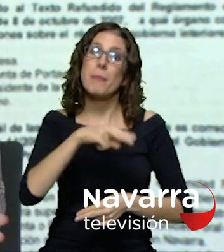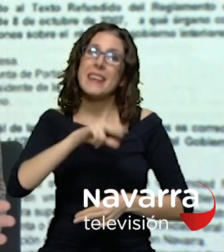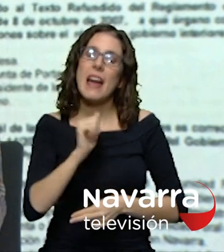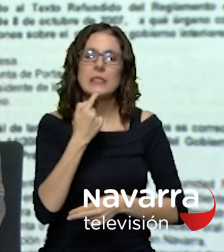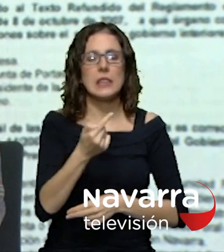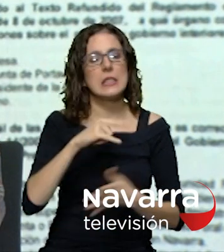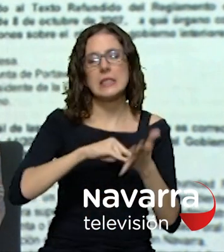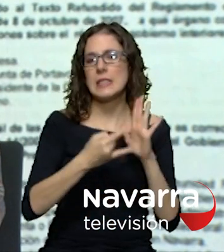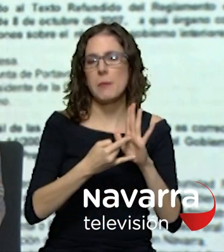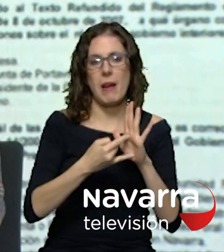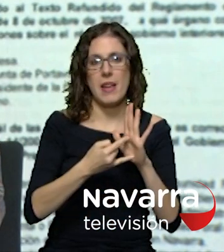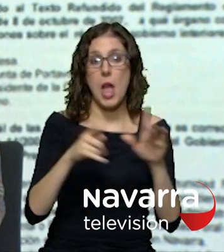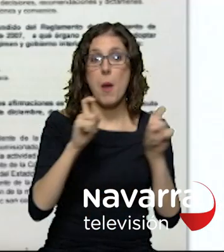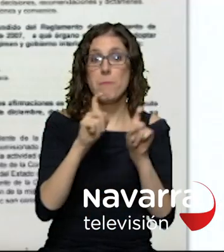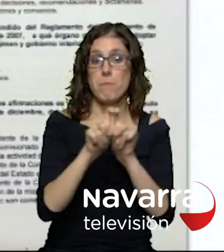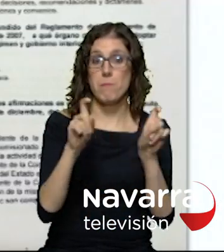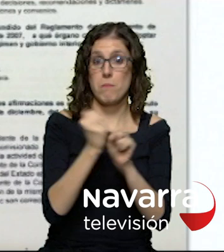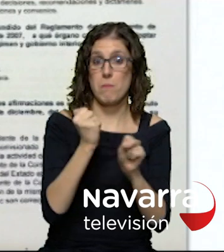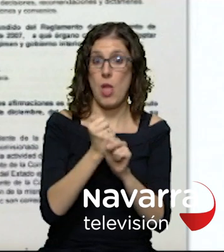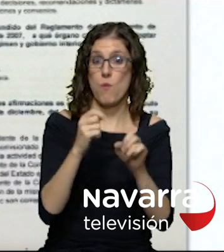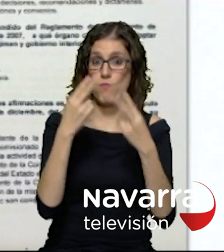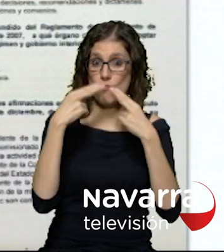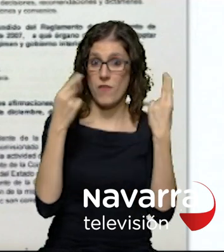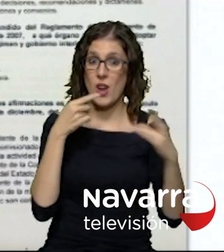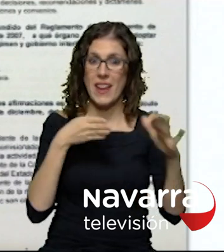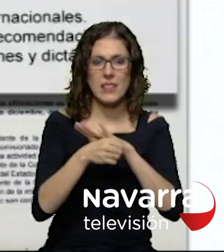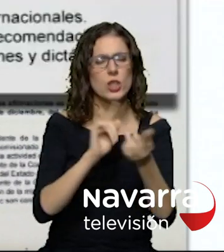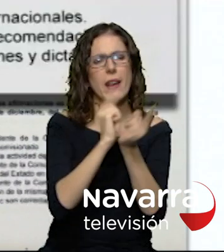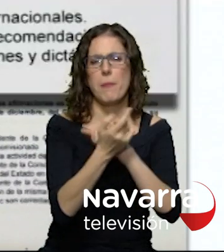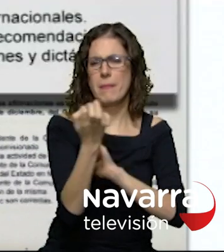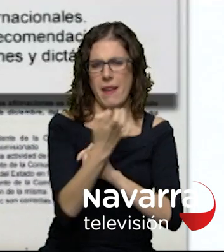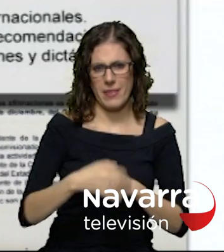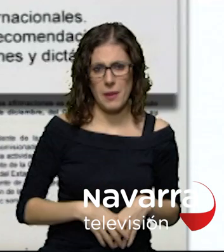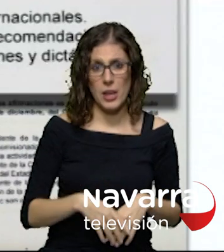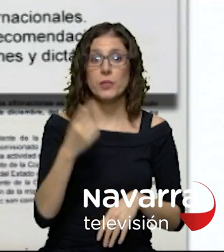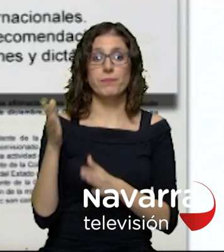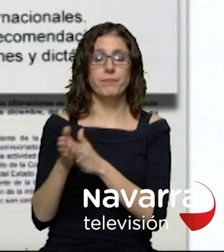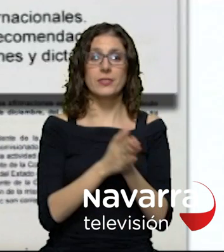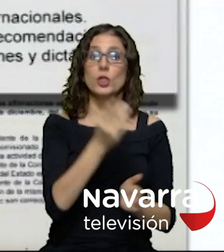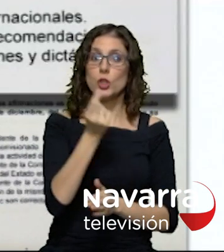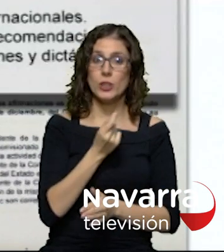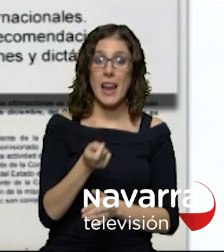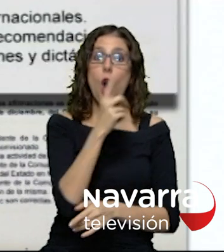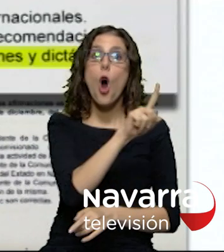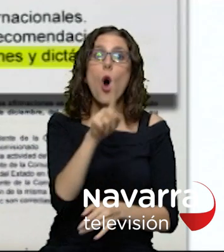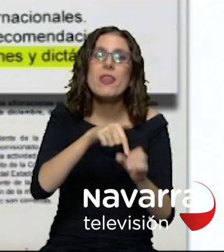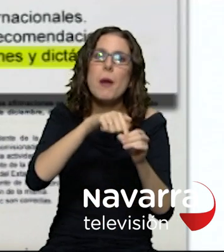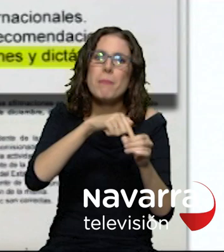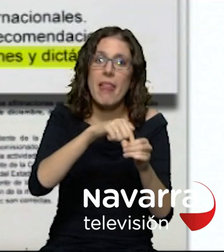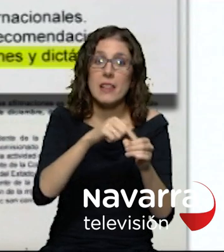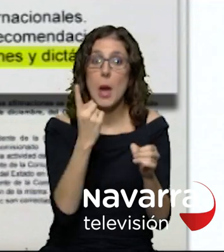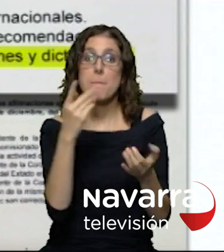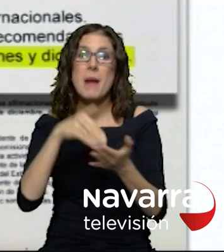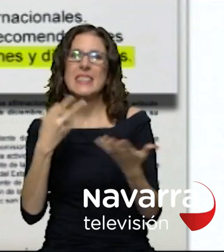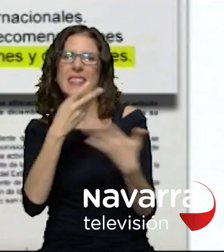al empleo público de navarra las 1.700 personas que aspiraban a conseguir una de las 11 plazas en educación infantil tuvieron que